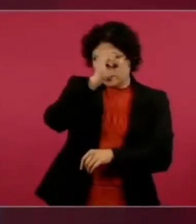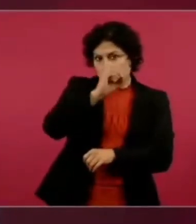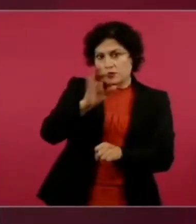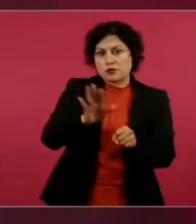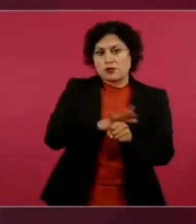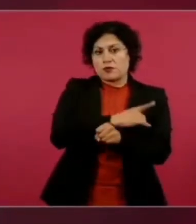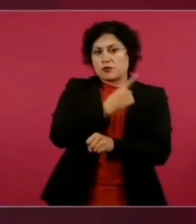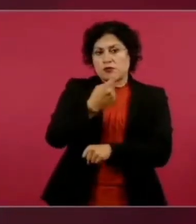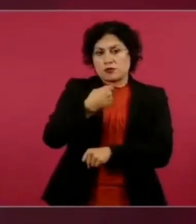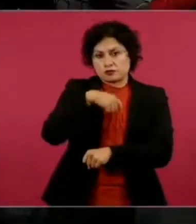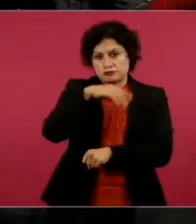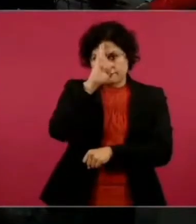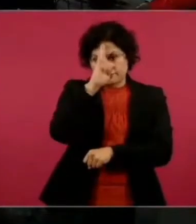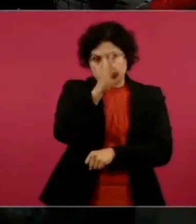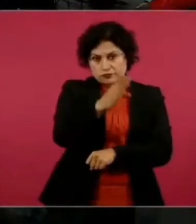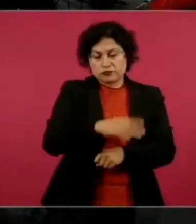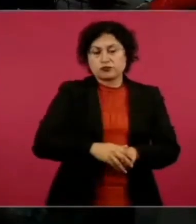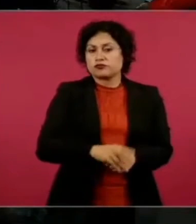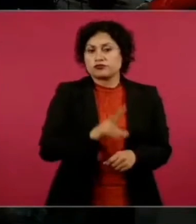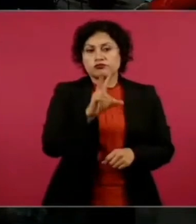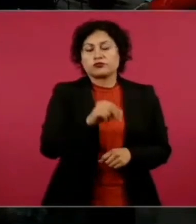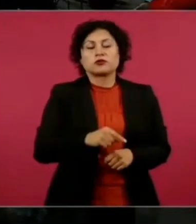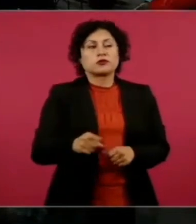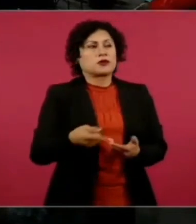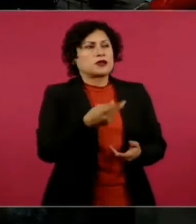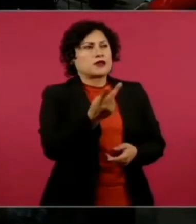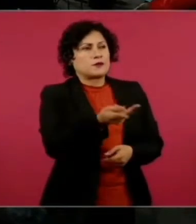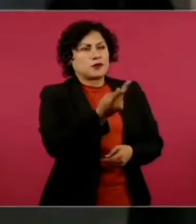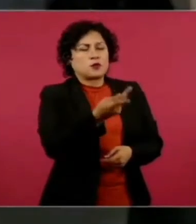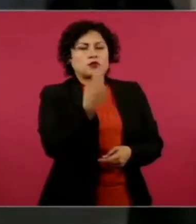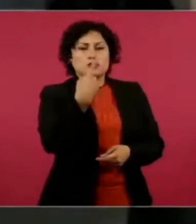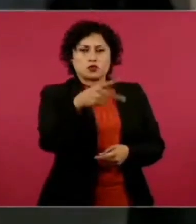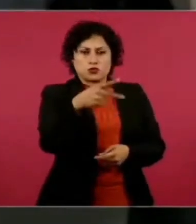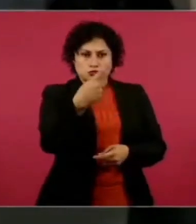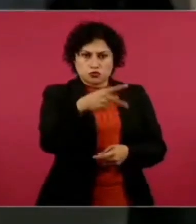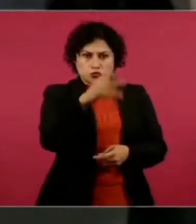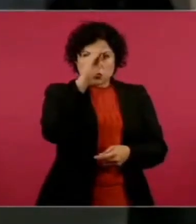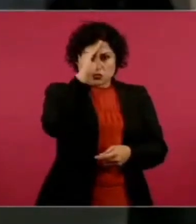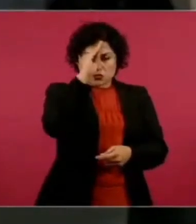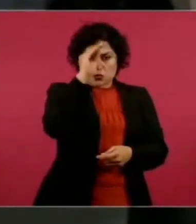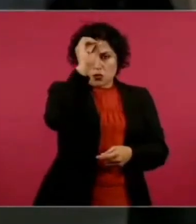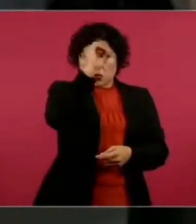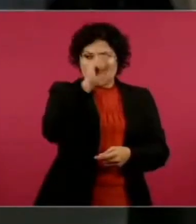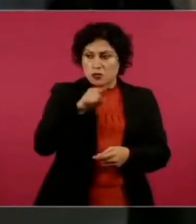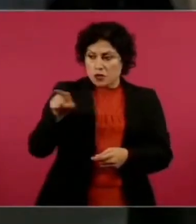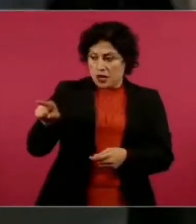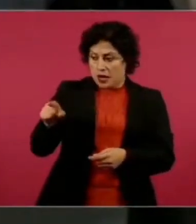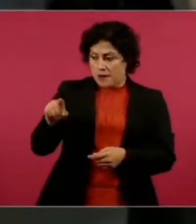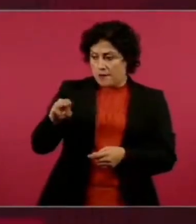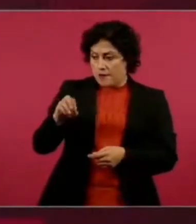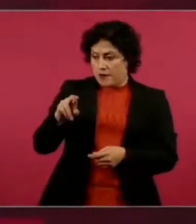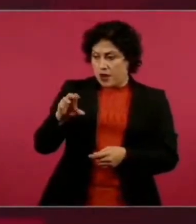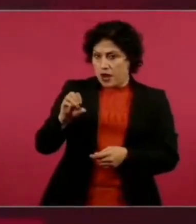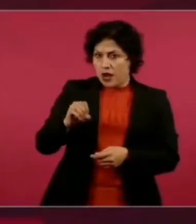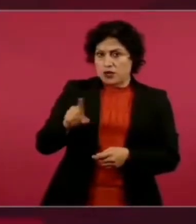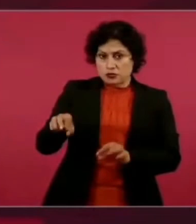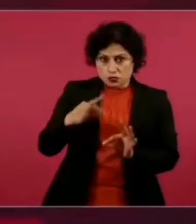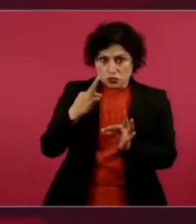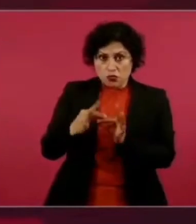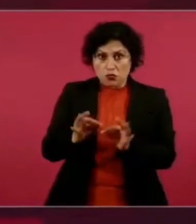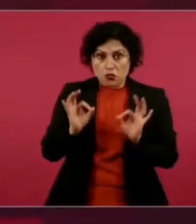¿Pero considera que sido buena su gestión al frente de Morena, de Mario Delgado? No me quiero meter en eso, ya no